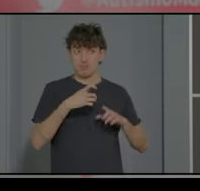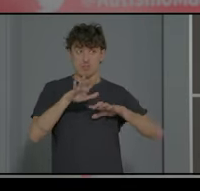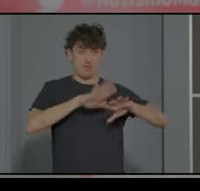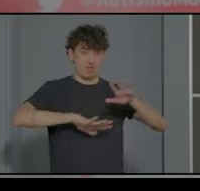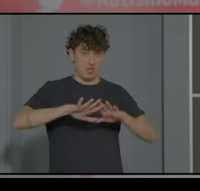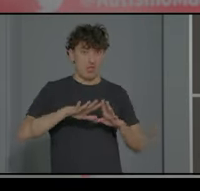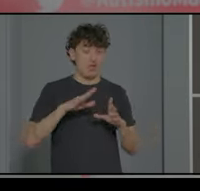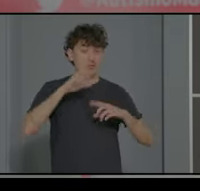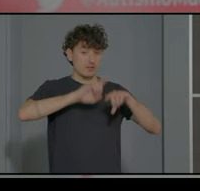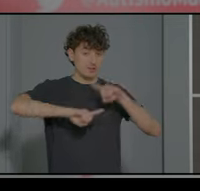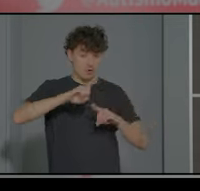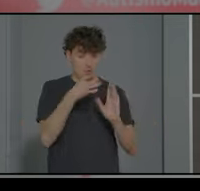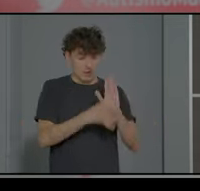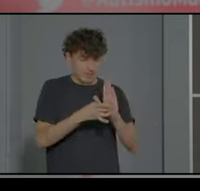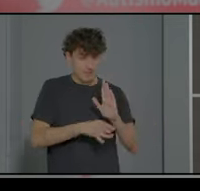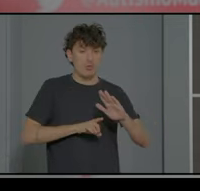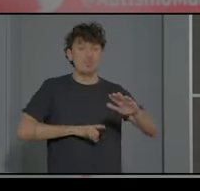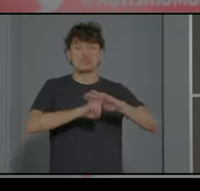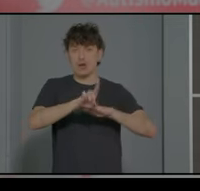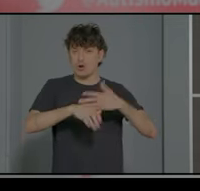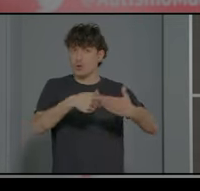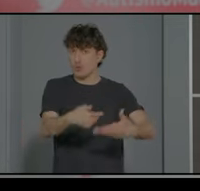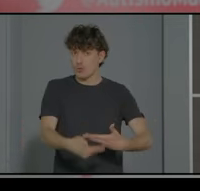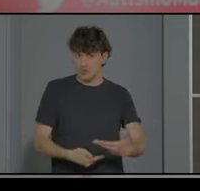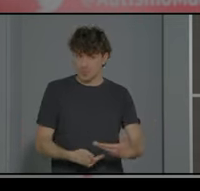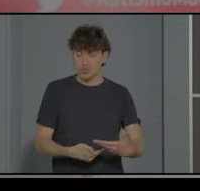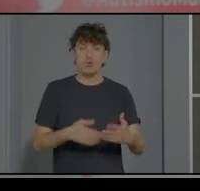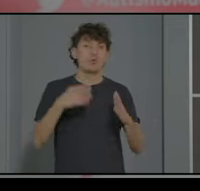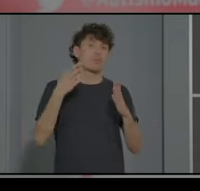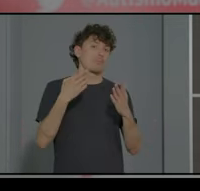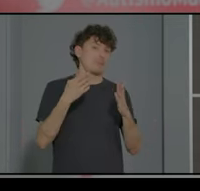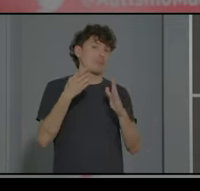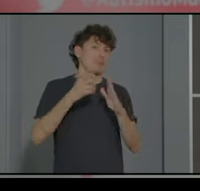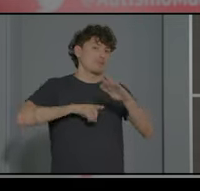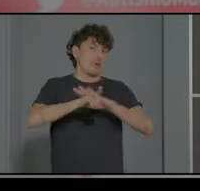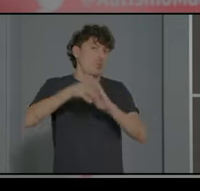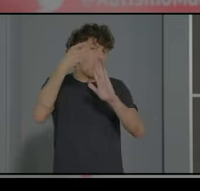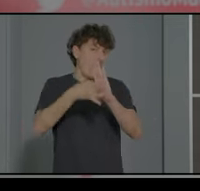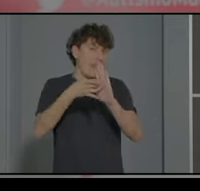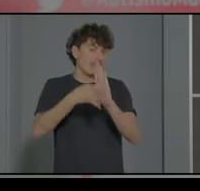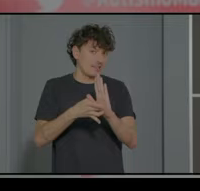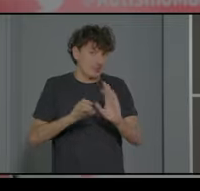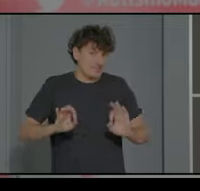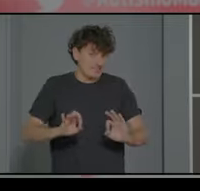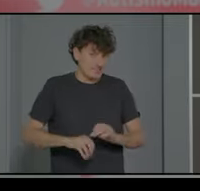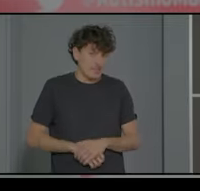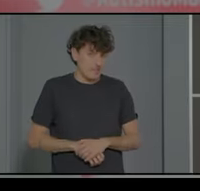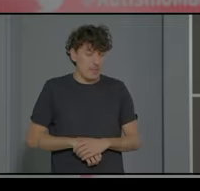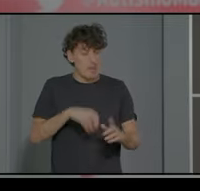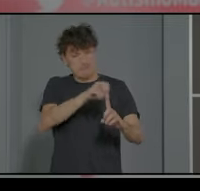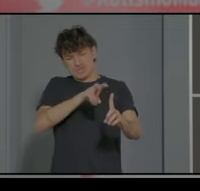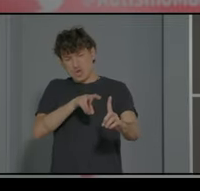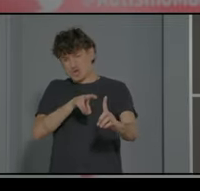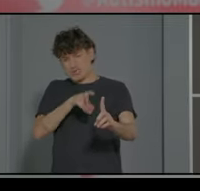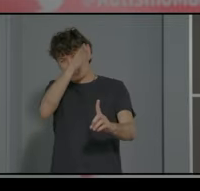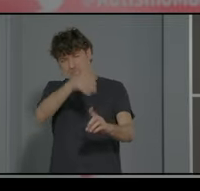cualitativo del desarrollo como un trastorno cualitativo. Esa visión horizontal o vertical